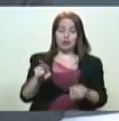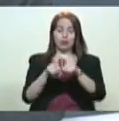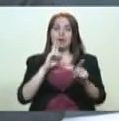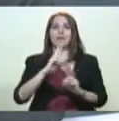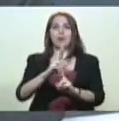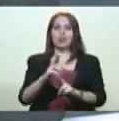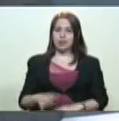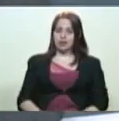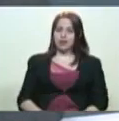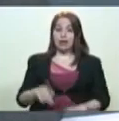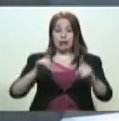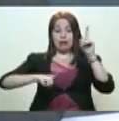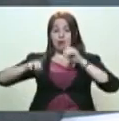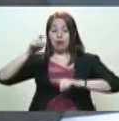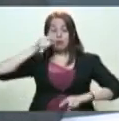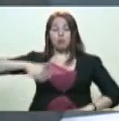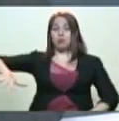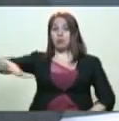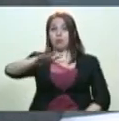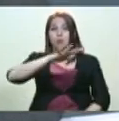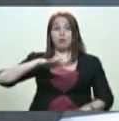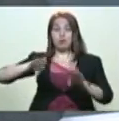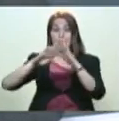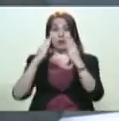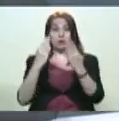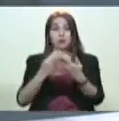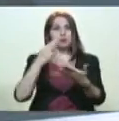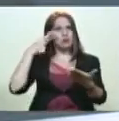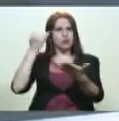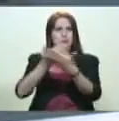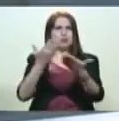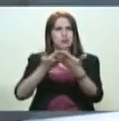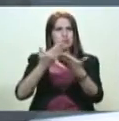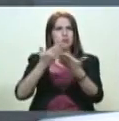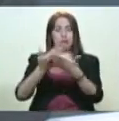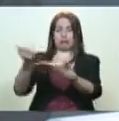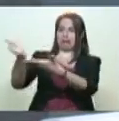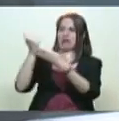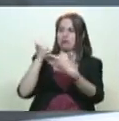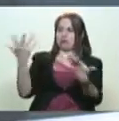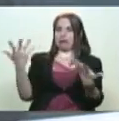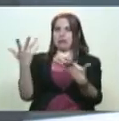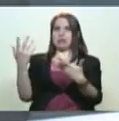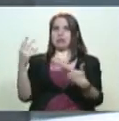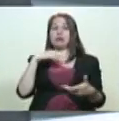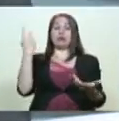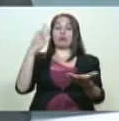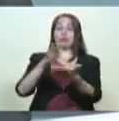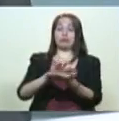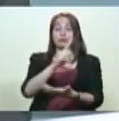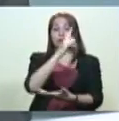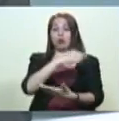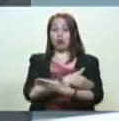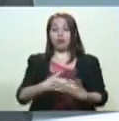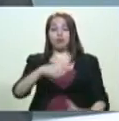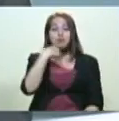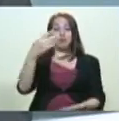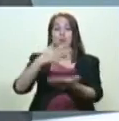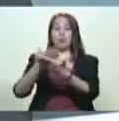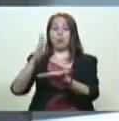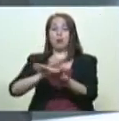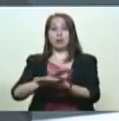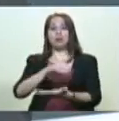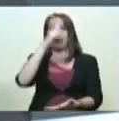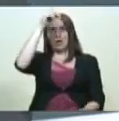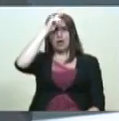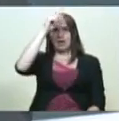varios países y pueblos del mundo que pueden dar testimonio de lo que ha significado esa ayuda. Un millón de muertos en Irak, por ejemplo. Sobre la